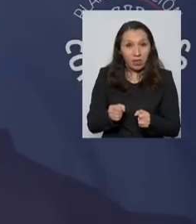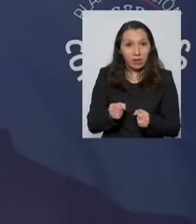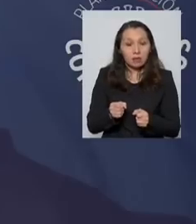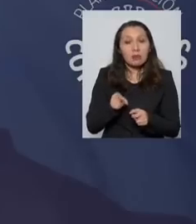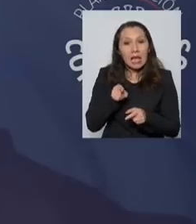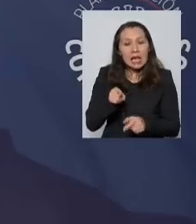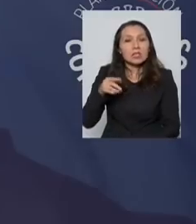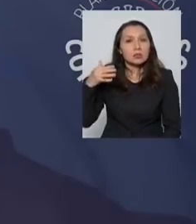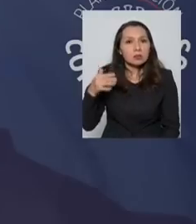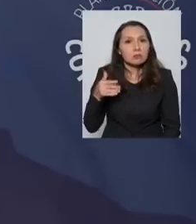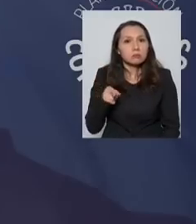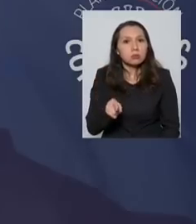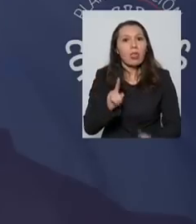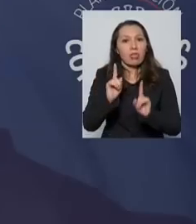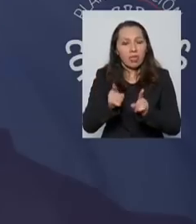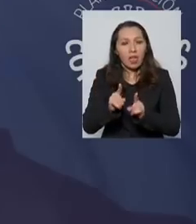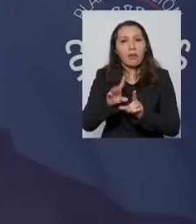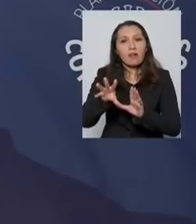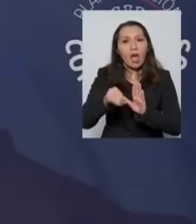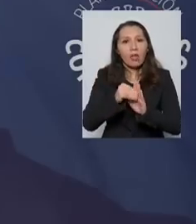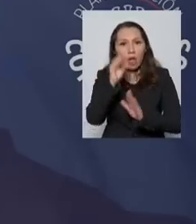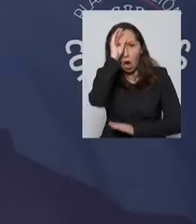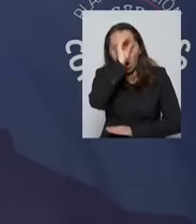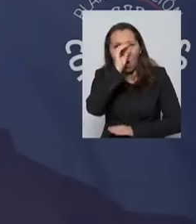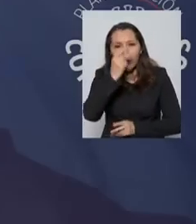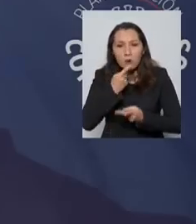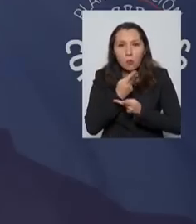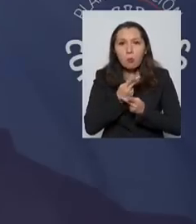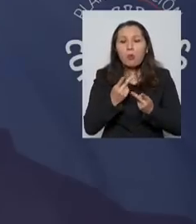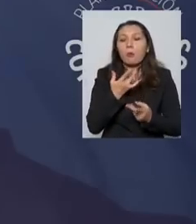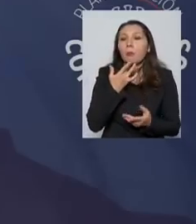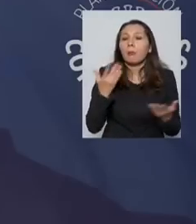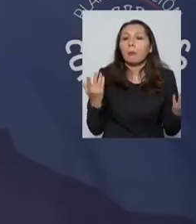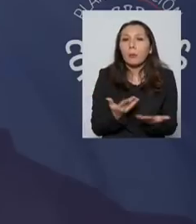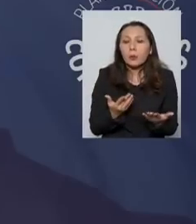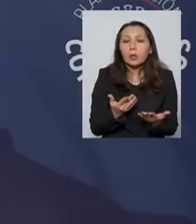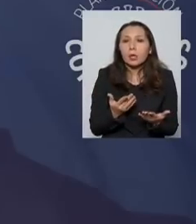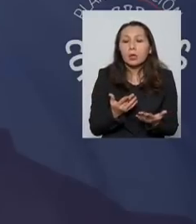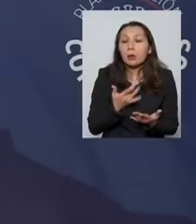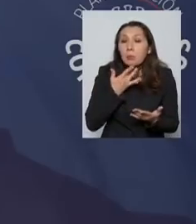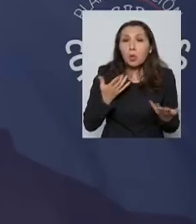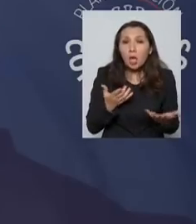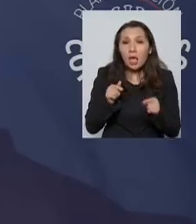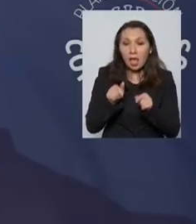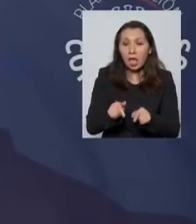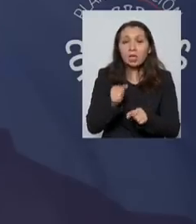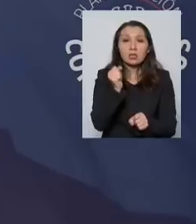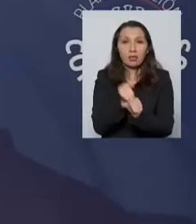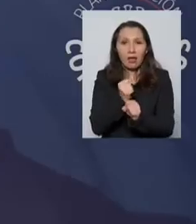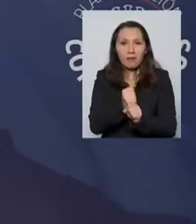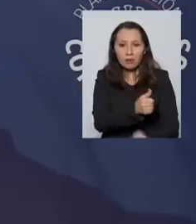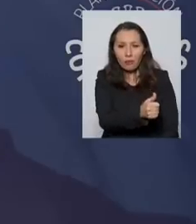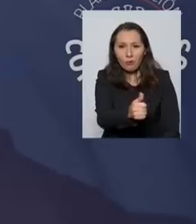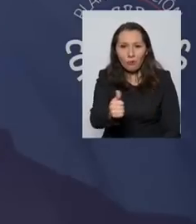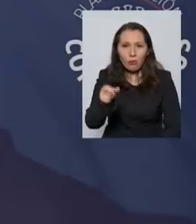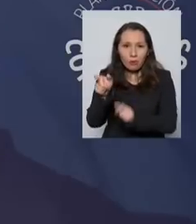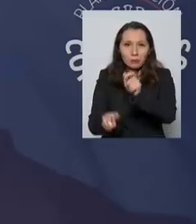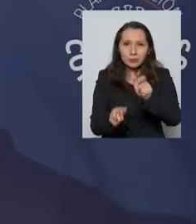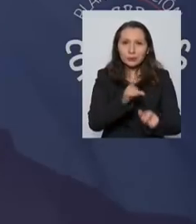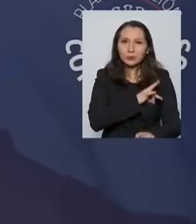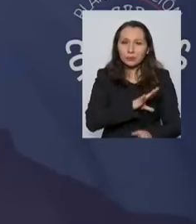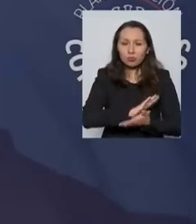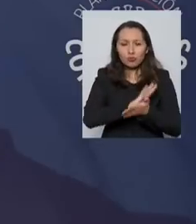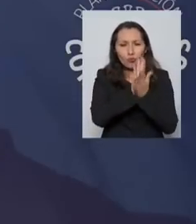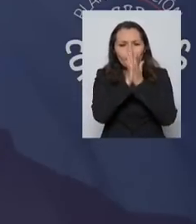fundamental que tiene que estar en la opinión pública. ¿Por qué? Porque esta es una tarea de todos los chilenos,